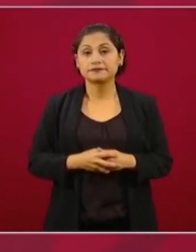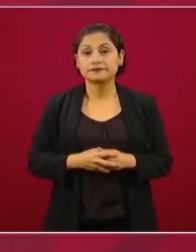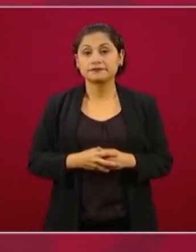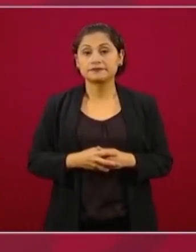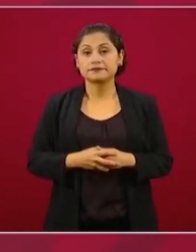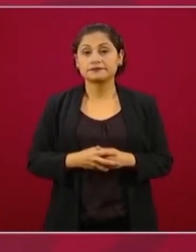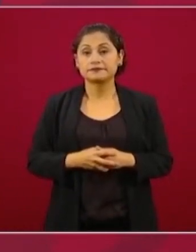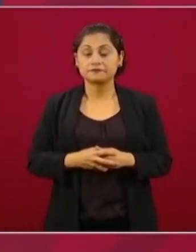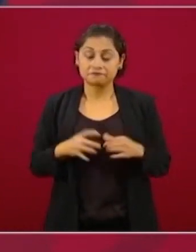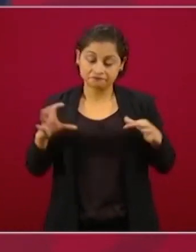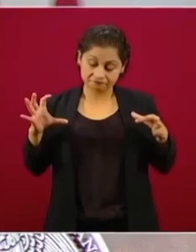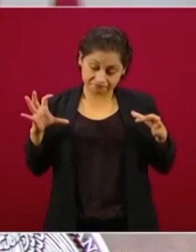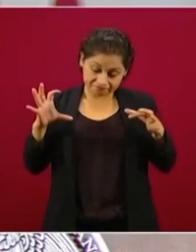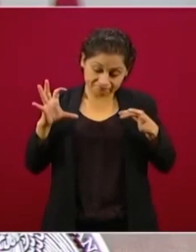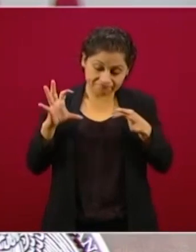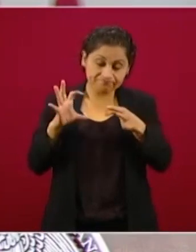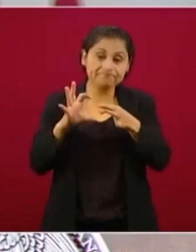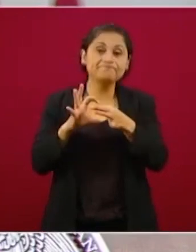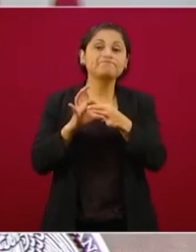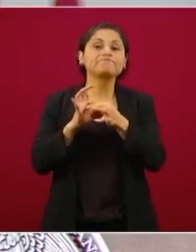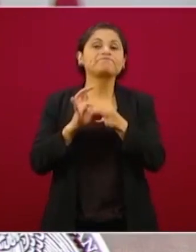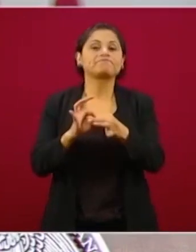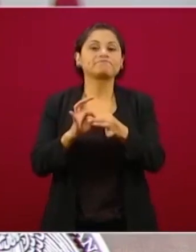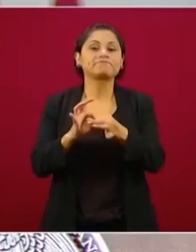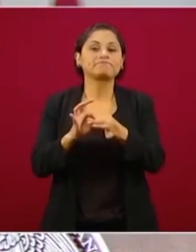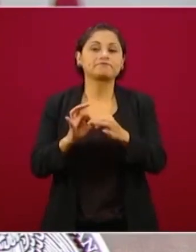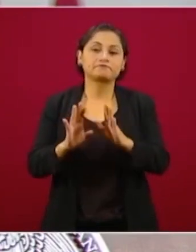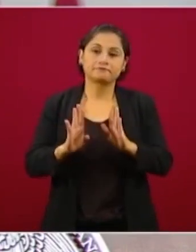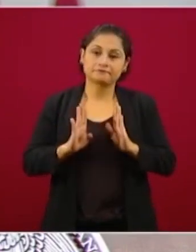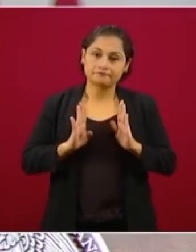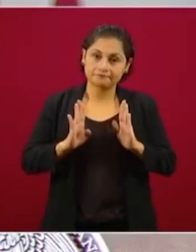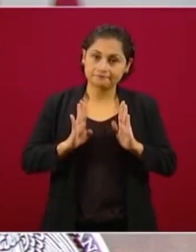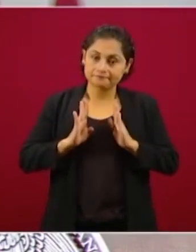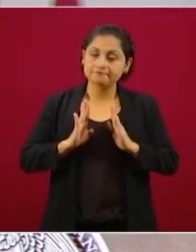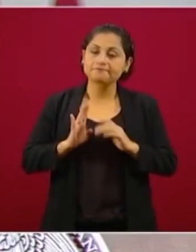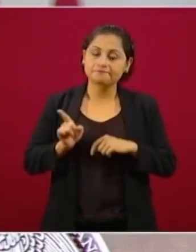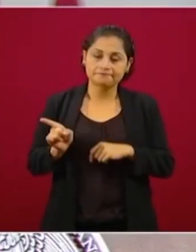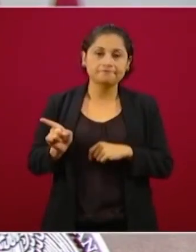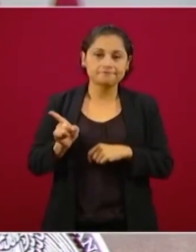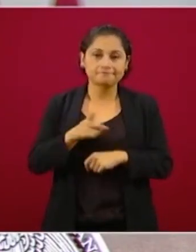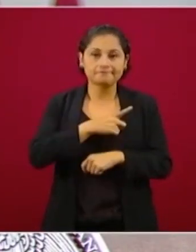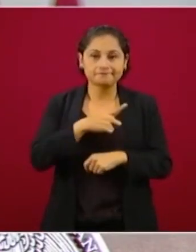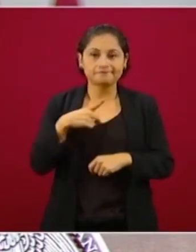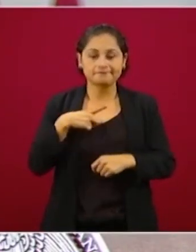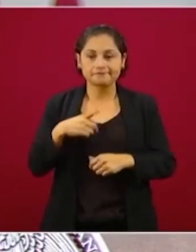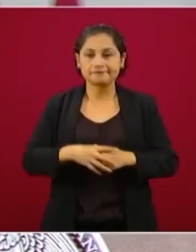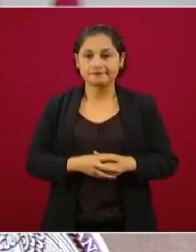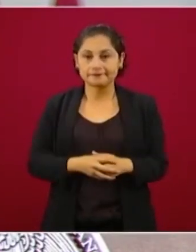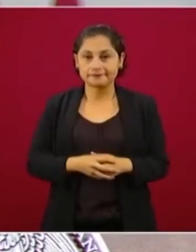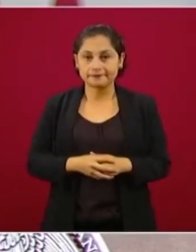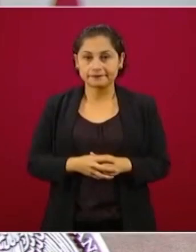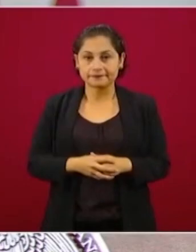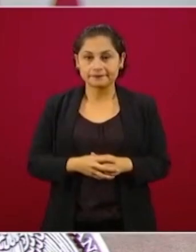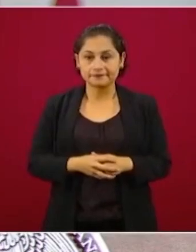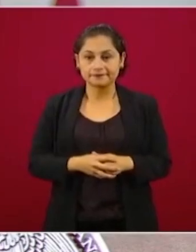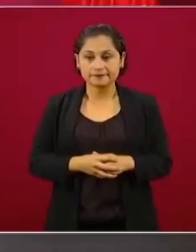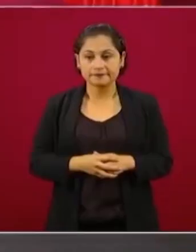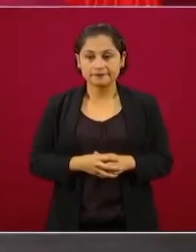estrecha con las Fuerzas Armadas, que como se concibió